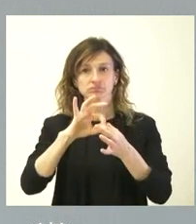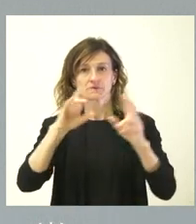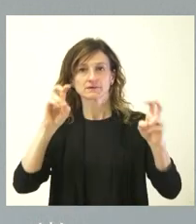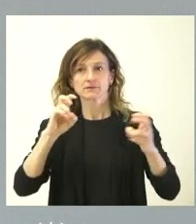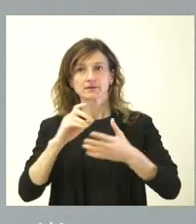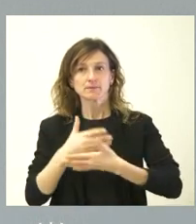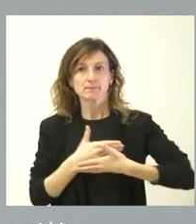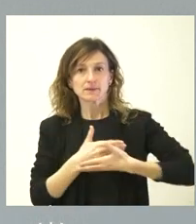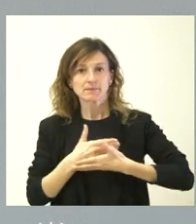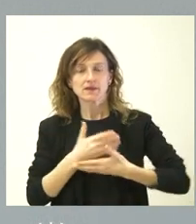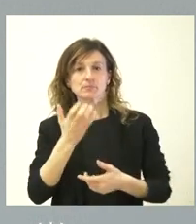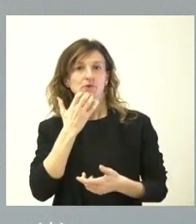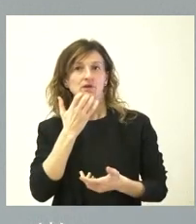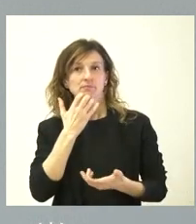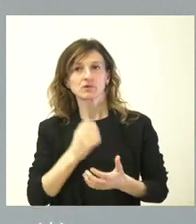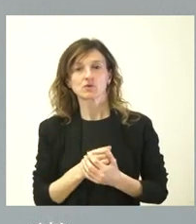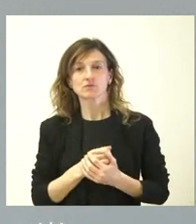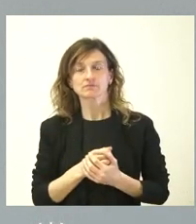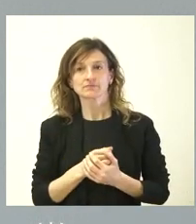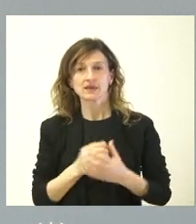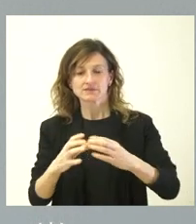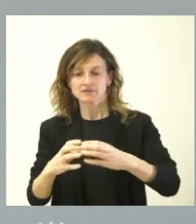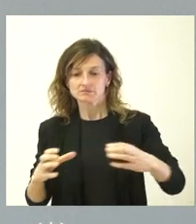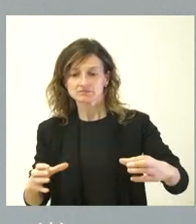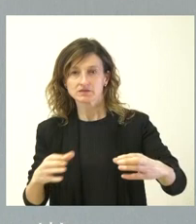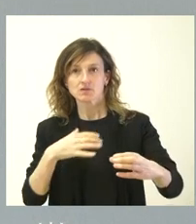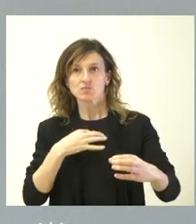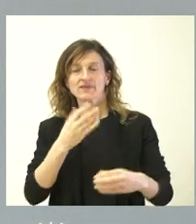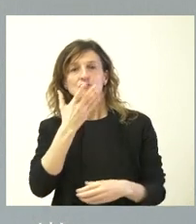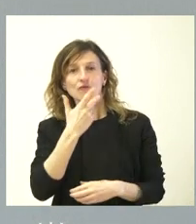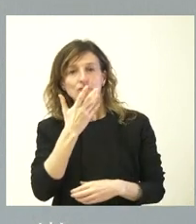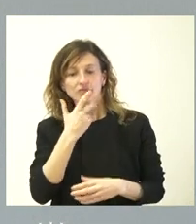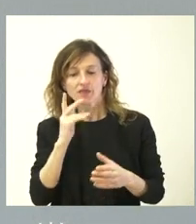niño, como puedan ser pues estos elementos que permiten pues conocer